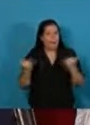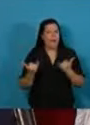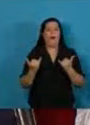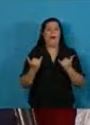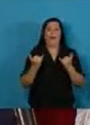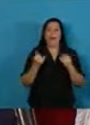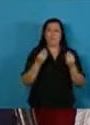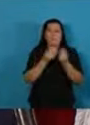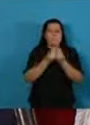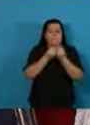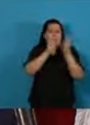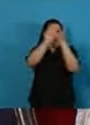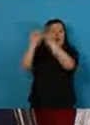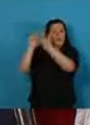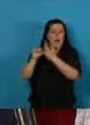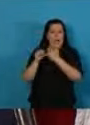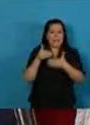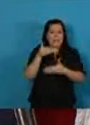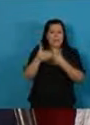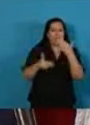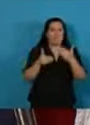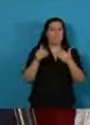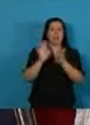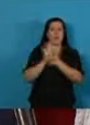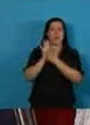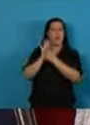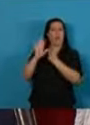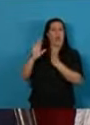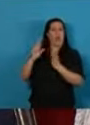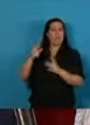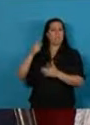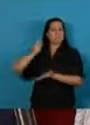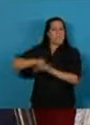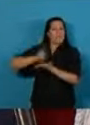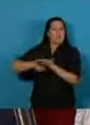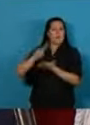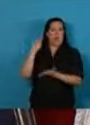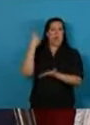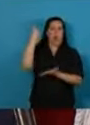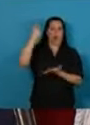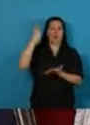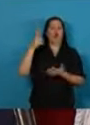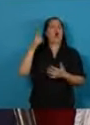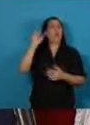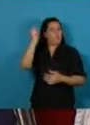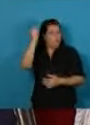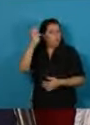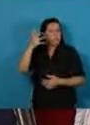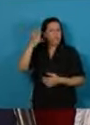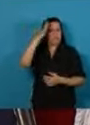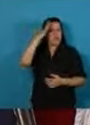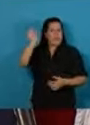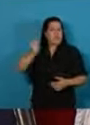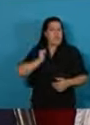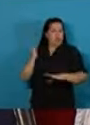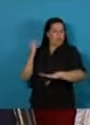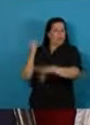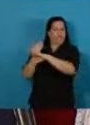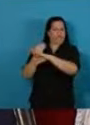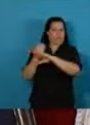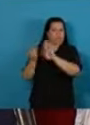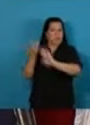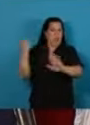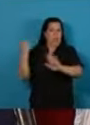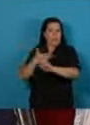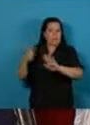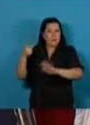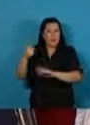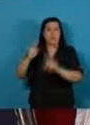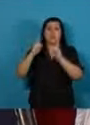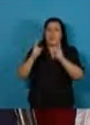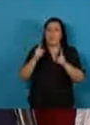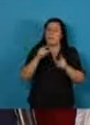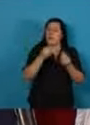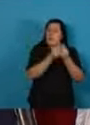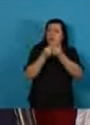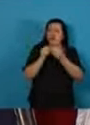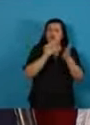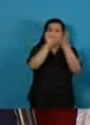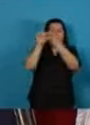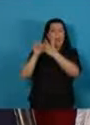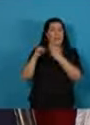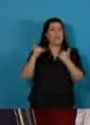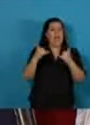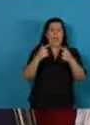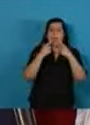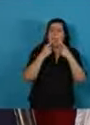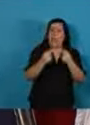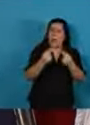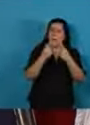en varios países movimientos autoritarios, ha habido golpes de Estado y al mismo tiempo, en varios países, crecen reclamos